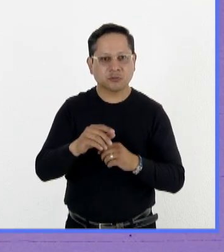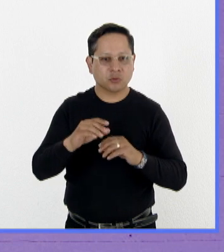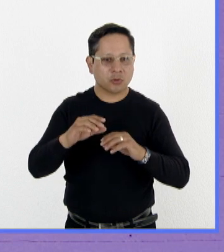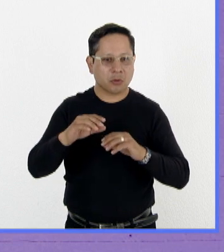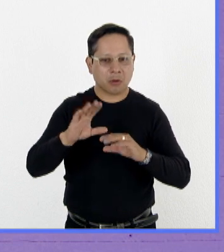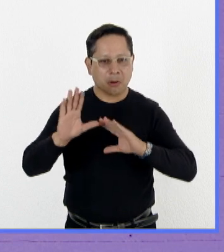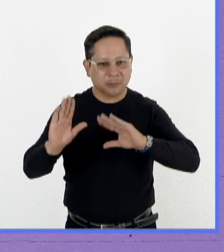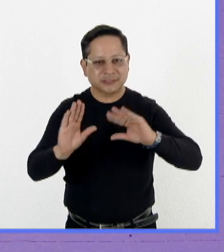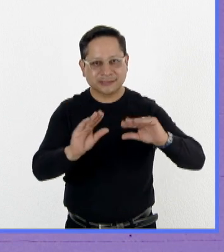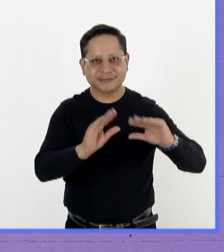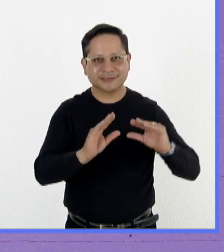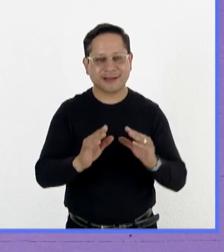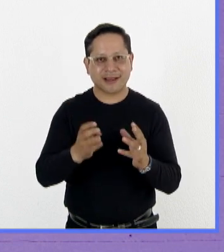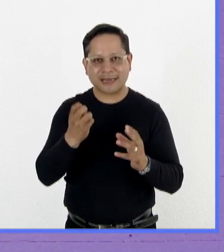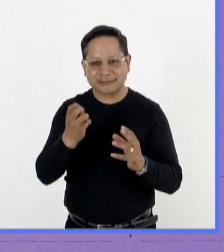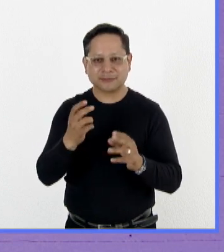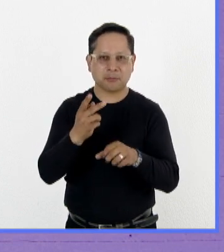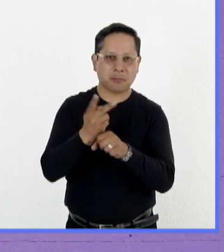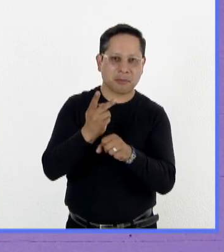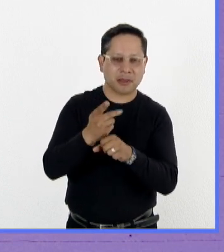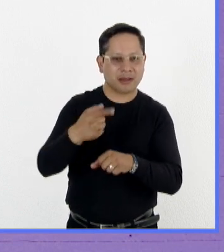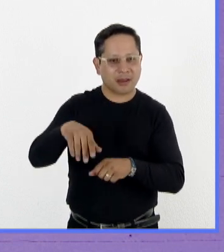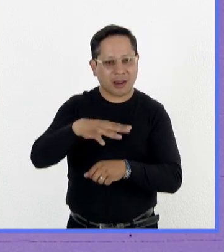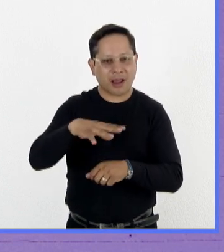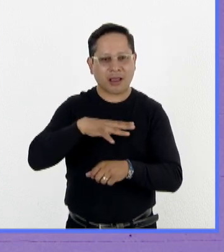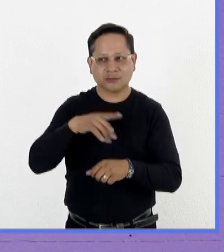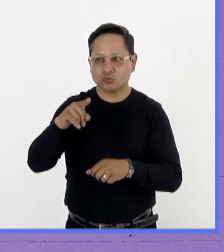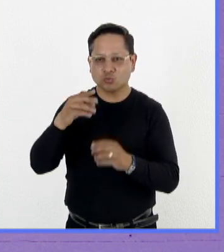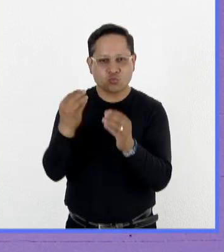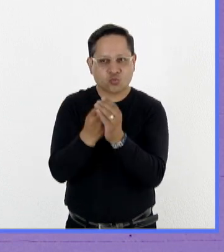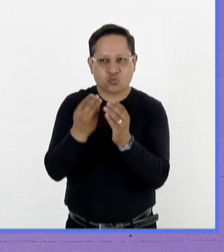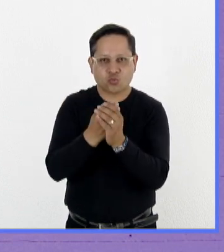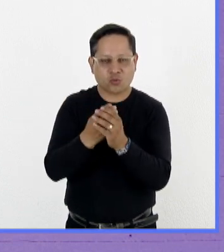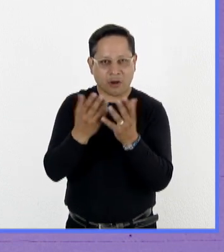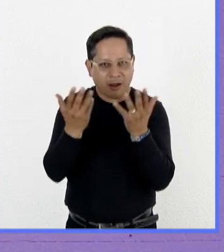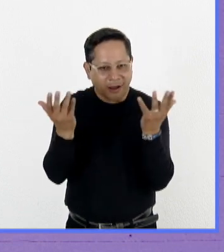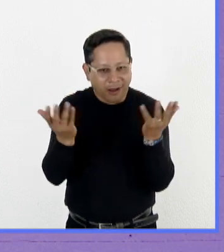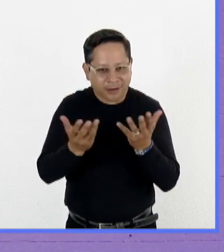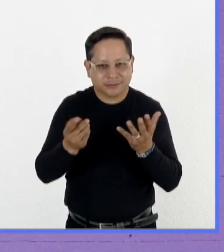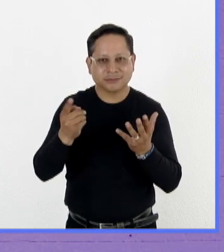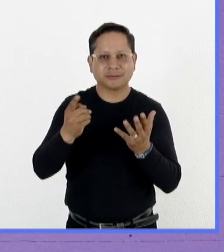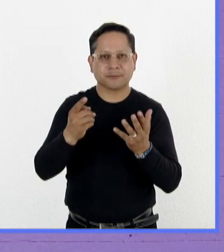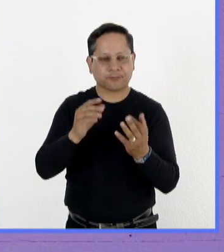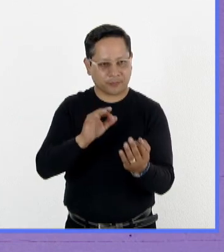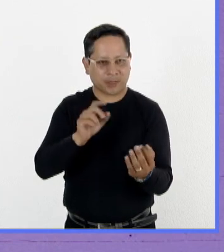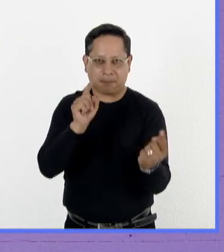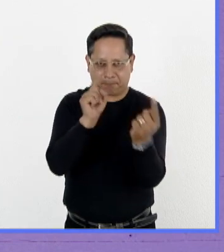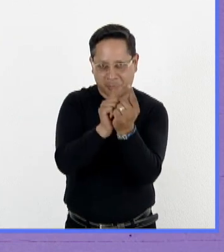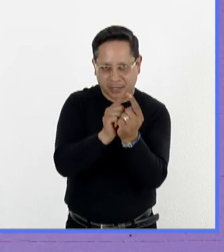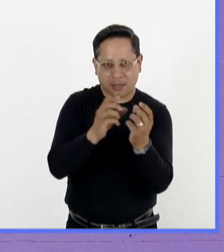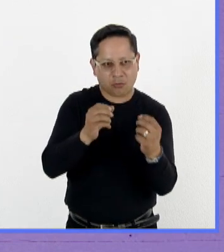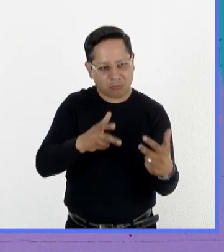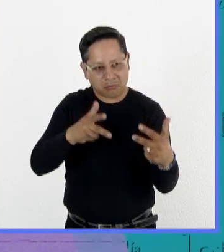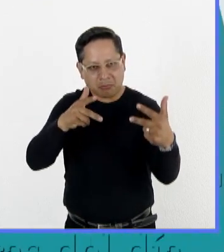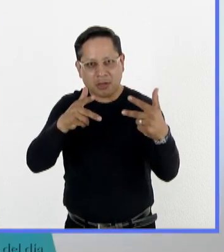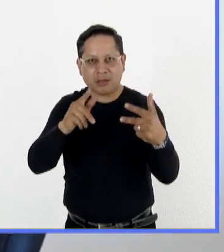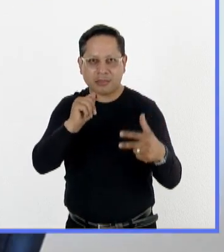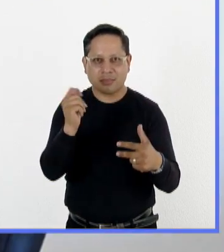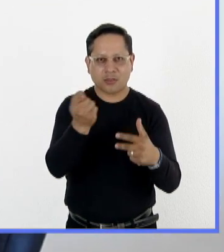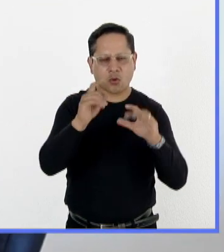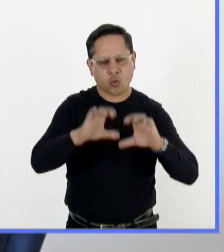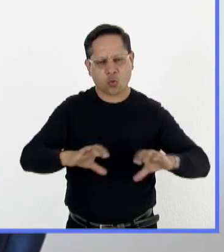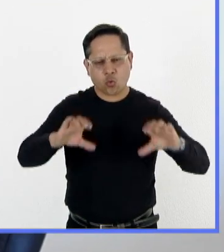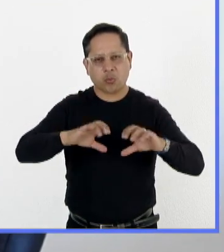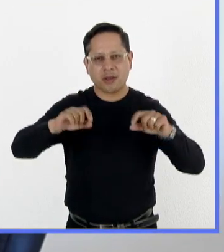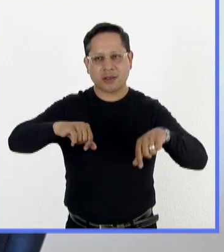prepas de la SEP y de muchísimos otros cursos que das en presencial y en línea, incluyendo también la dirección de cómputo y tecnología de la